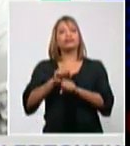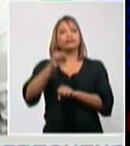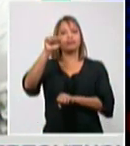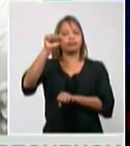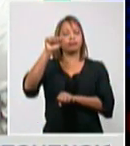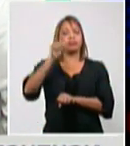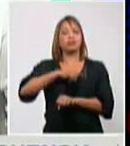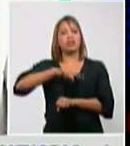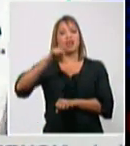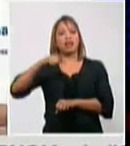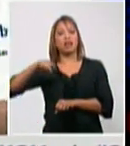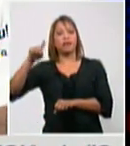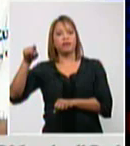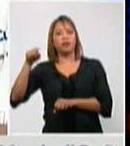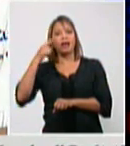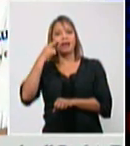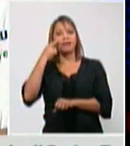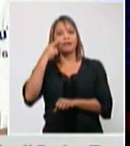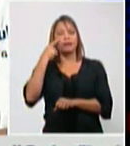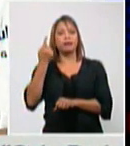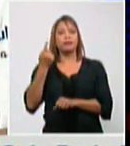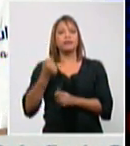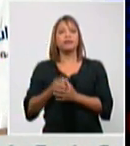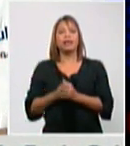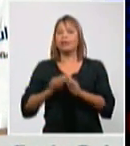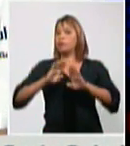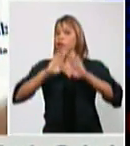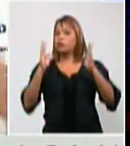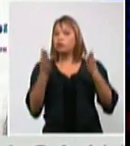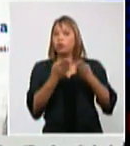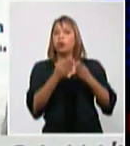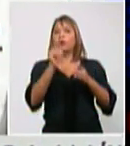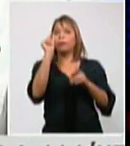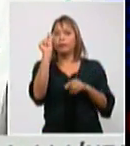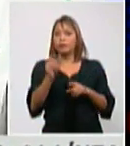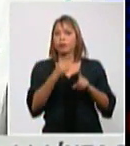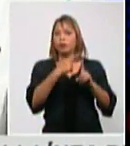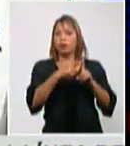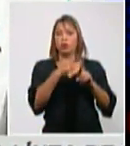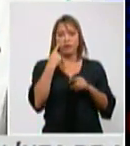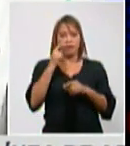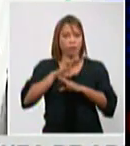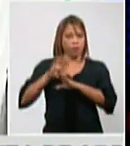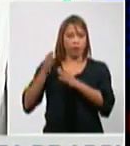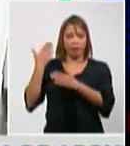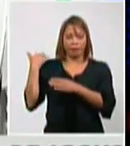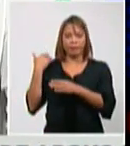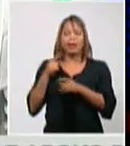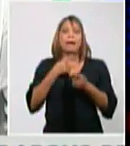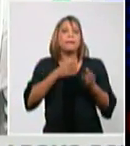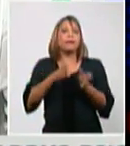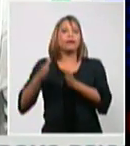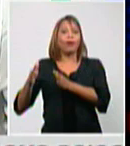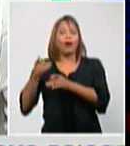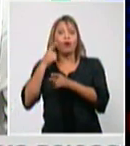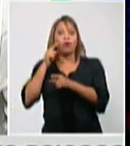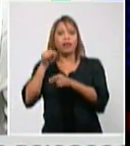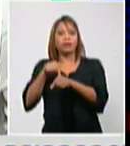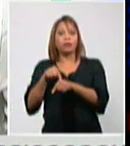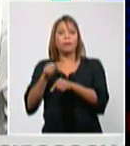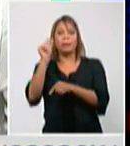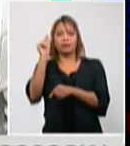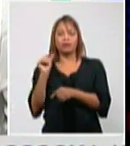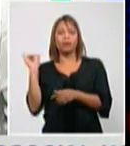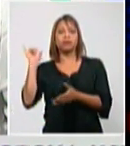se ven estos son en la totalidad de casos lo que acabamos de ver pero cuando vemos esto de los importados pues el